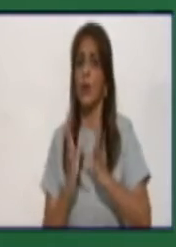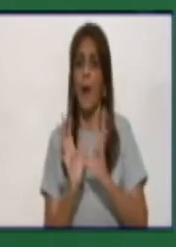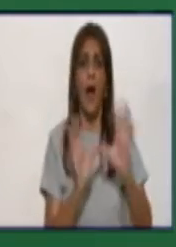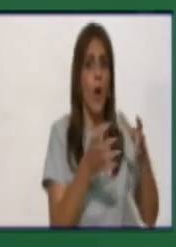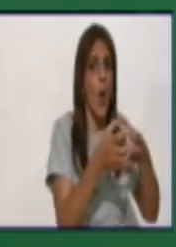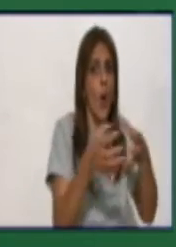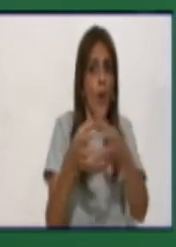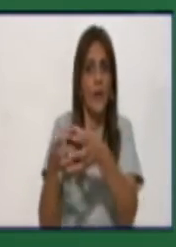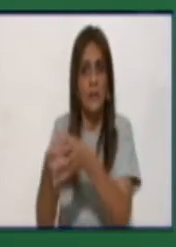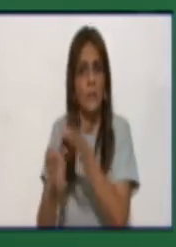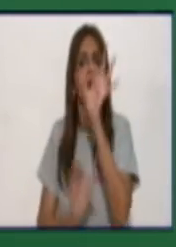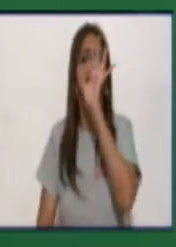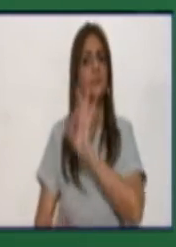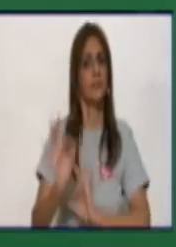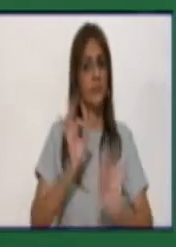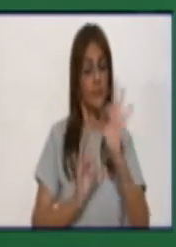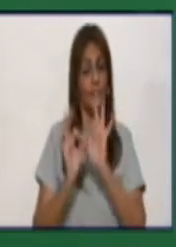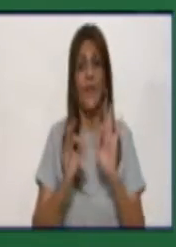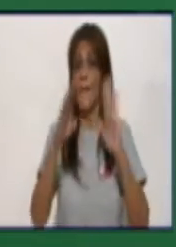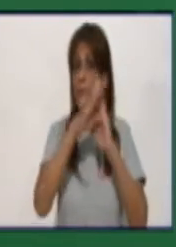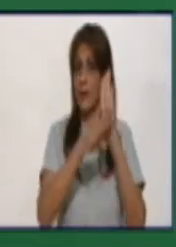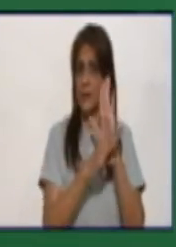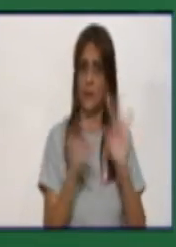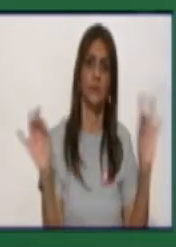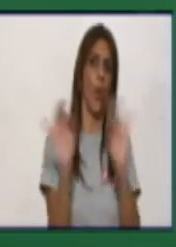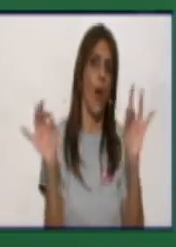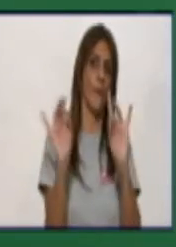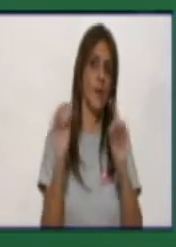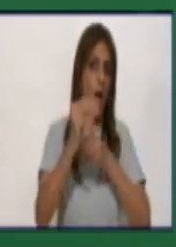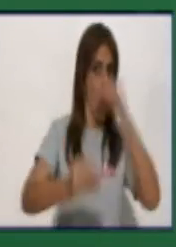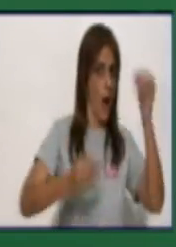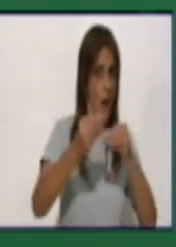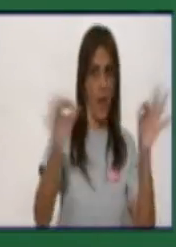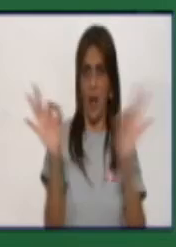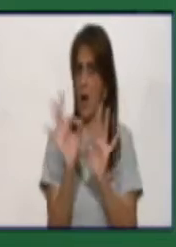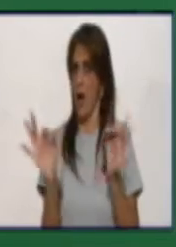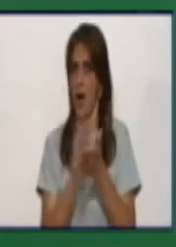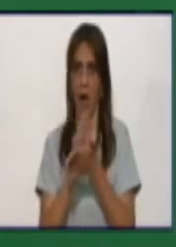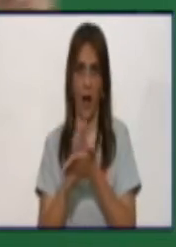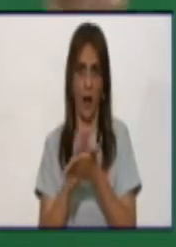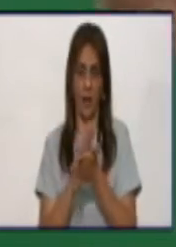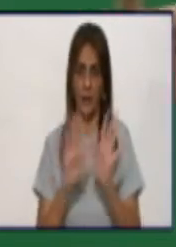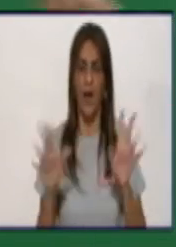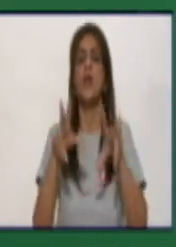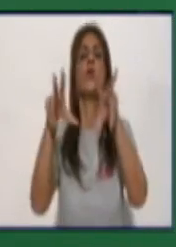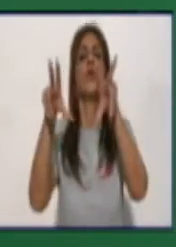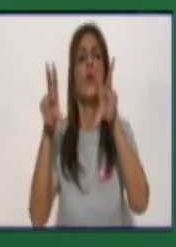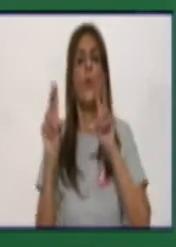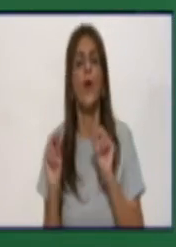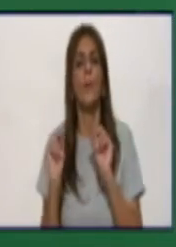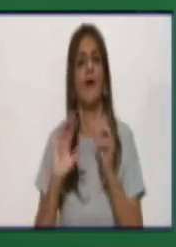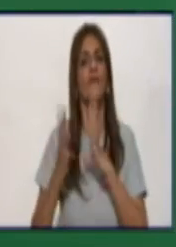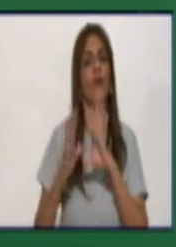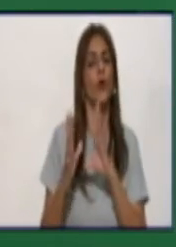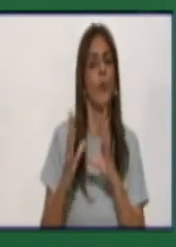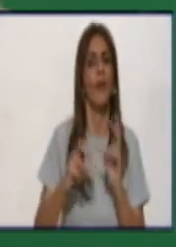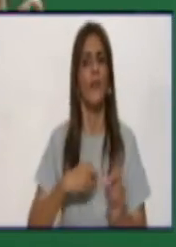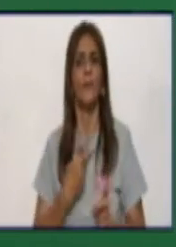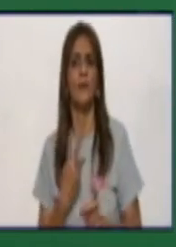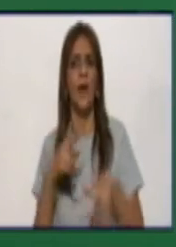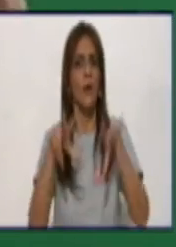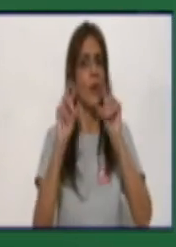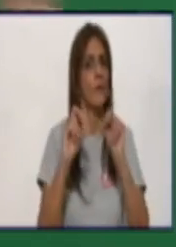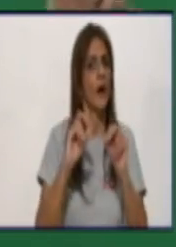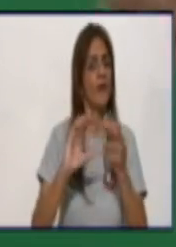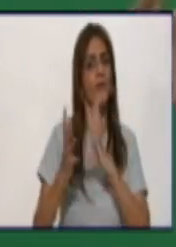exigente, las medidas no han cambiado, se mantienen las mismas medidas. La palabra nueva normalidad significa eso. Es una